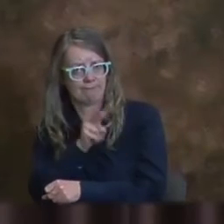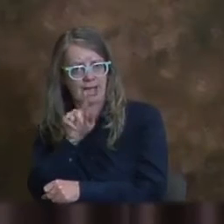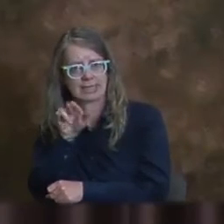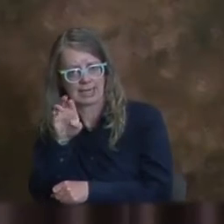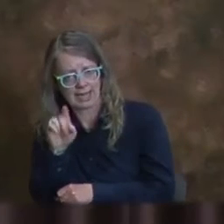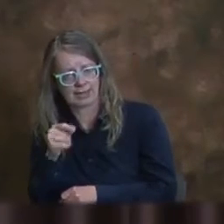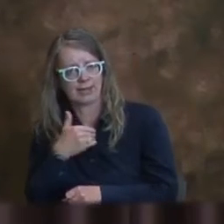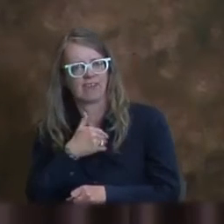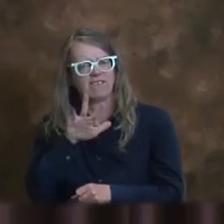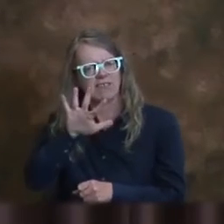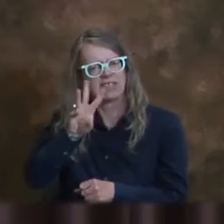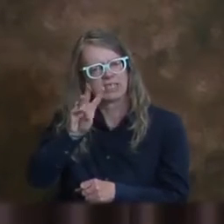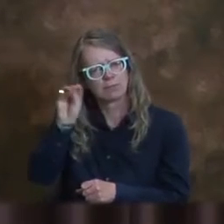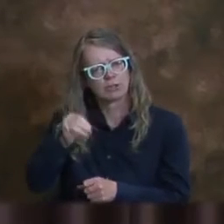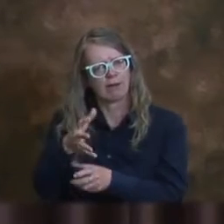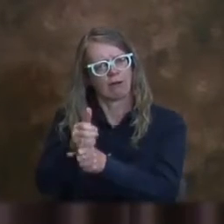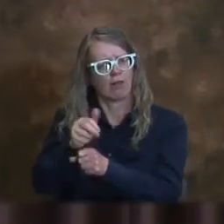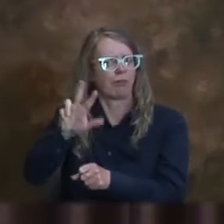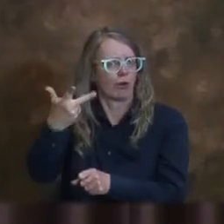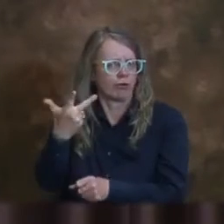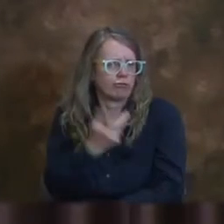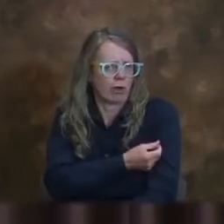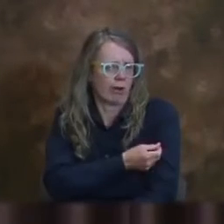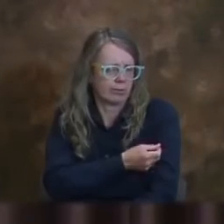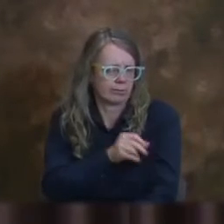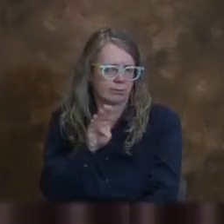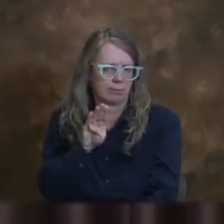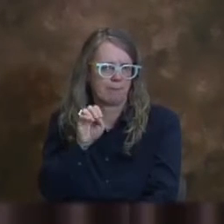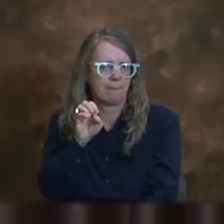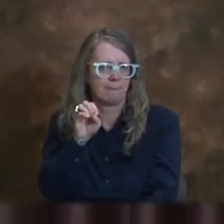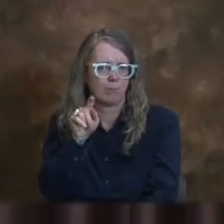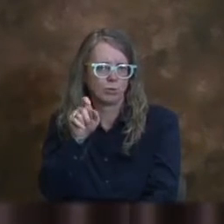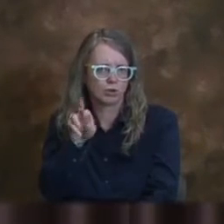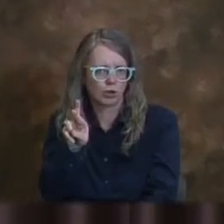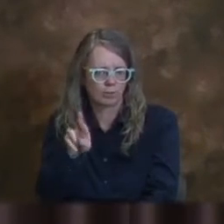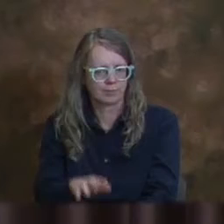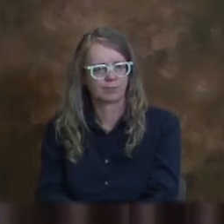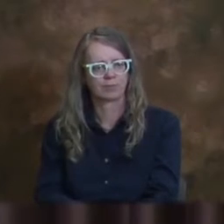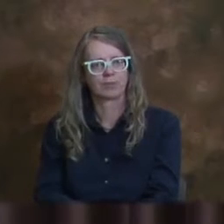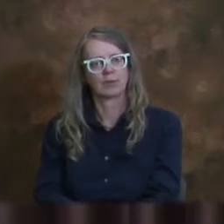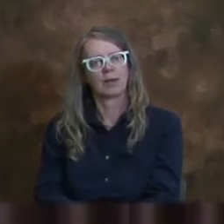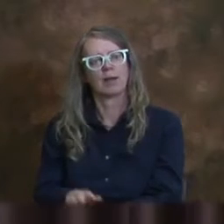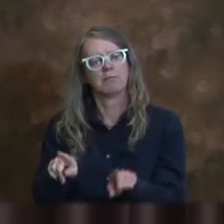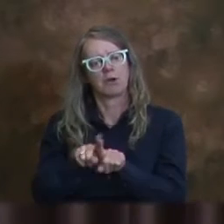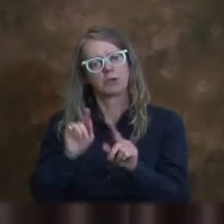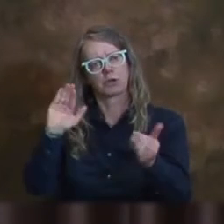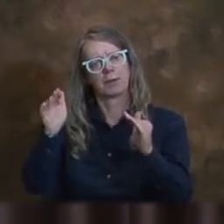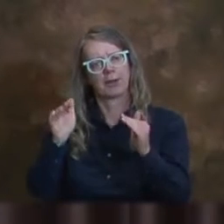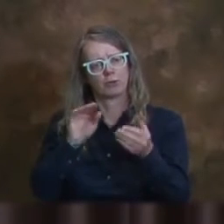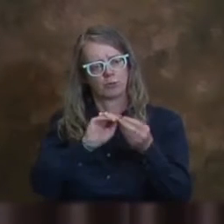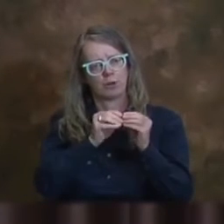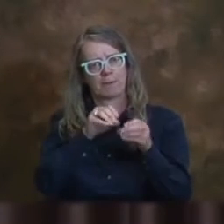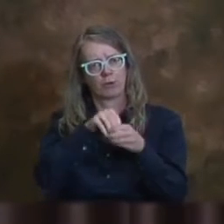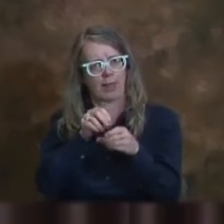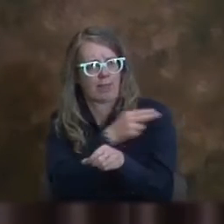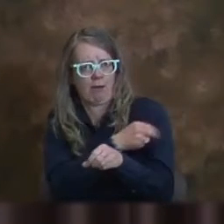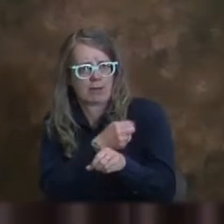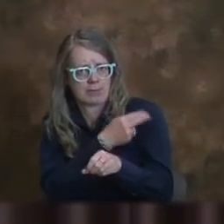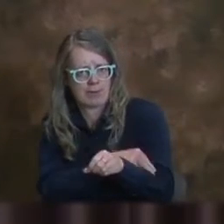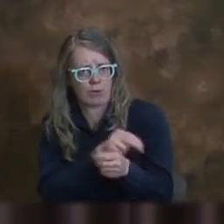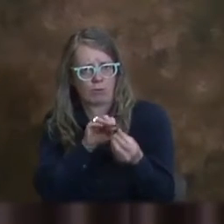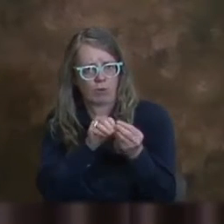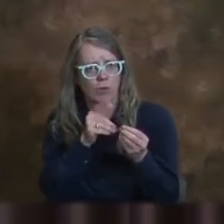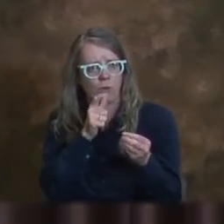recibido su tercera vacuna de refuerzo y las hospitalizaciones, tanto en el hospital